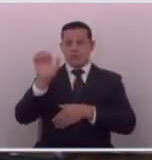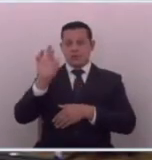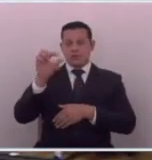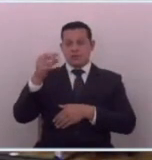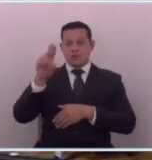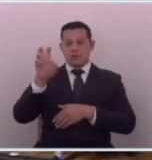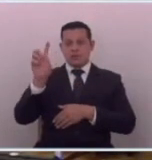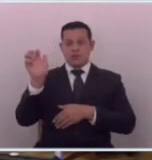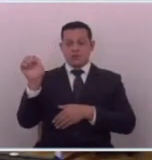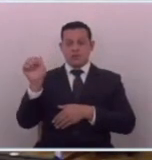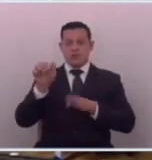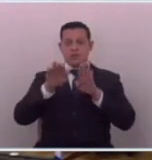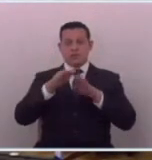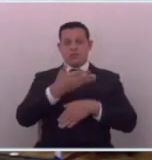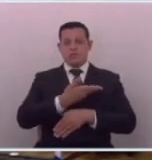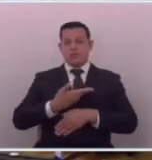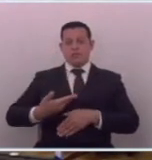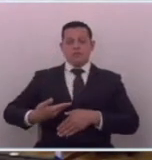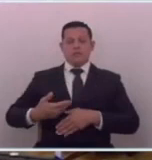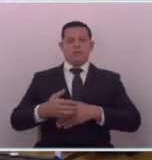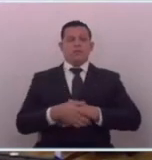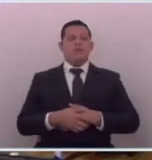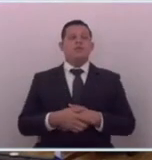gracias presidente